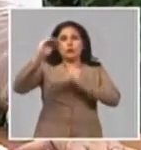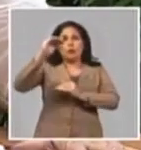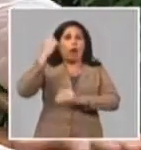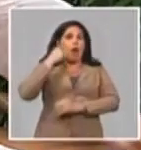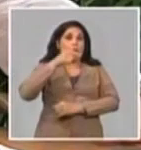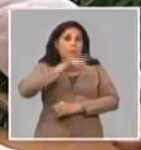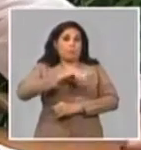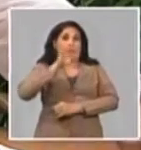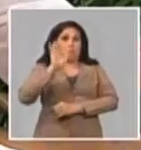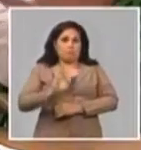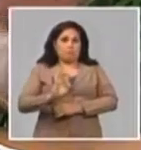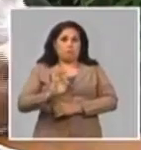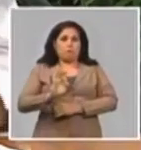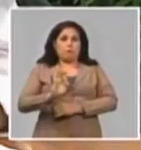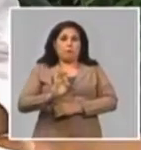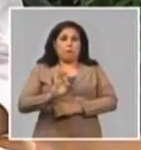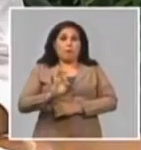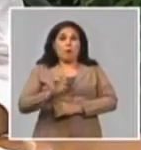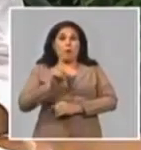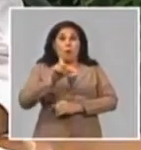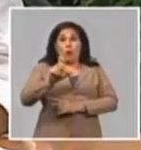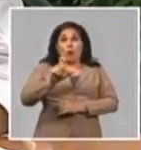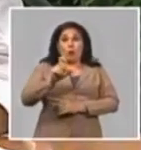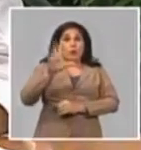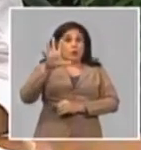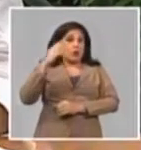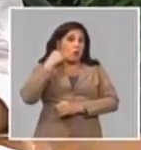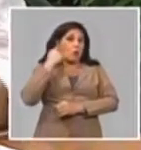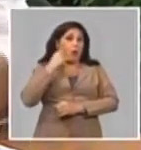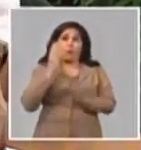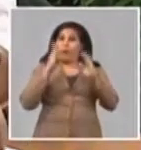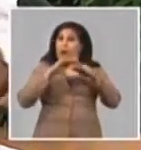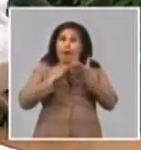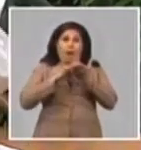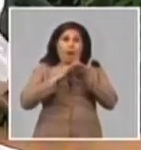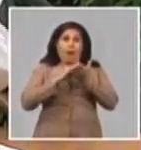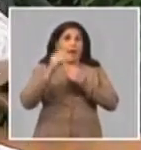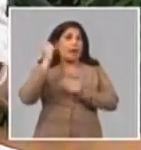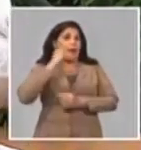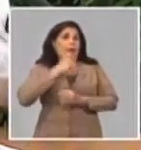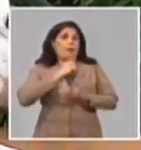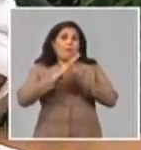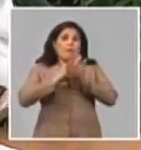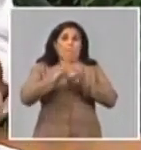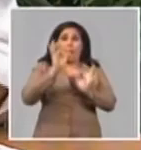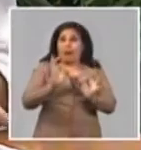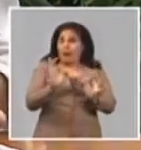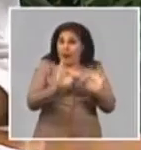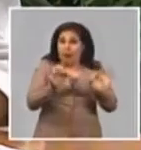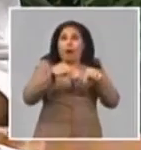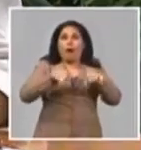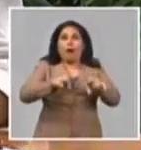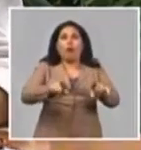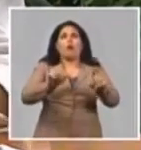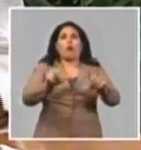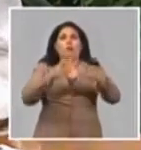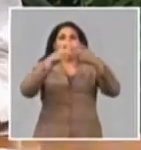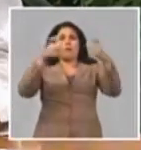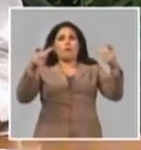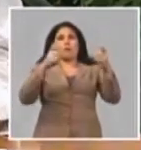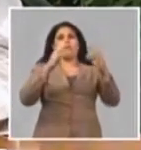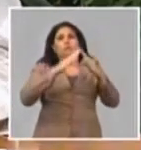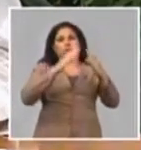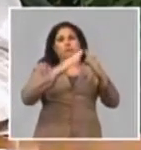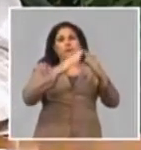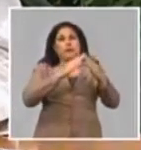tuvimos el año anterior y en los últimos cinco años. Gracias a la aplicación de todos los principios, todo lo que hemos visto aquí, de